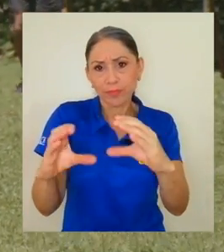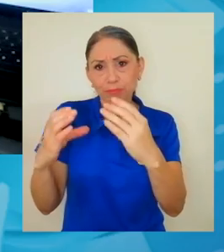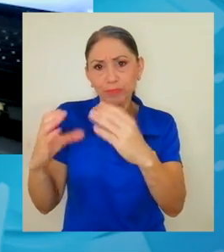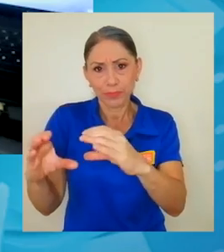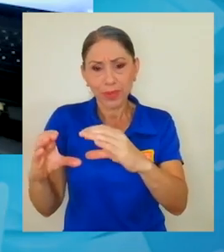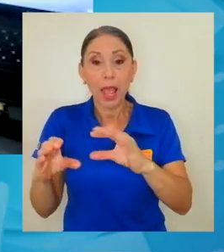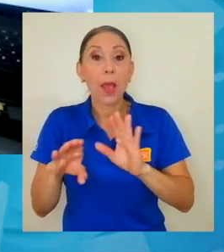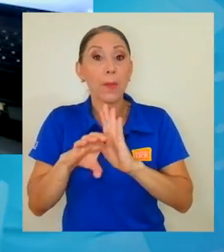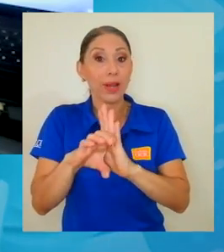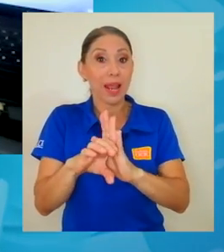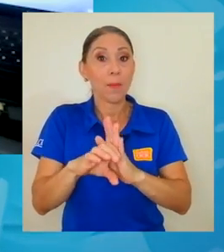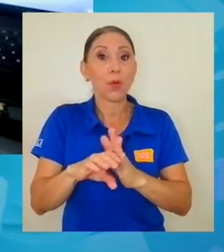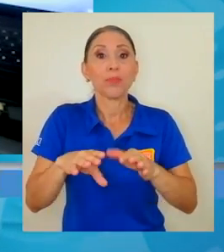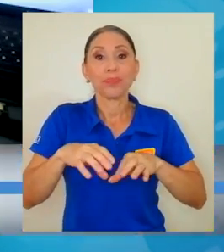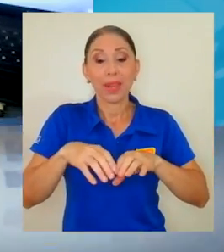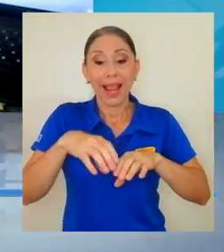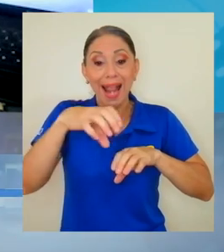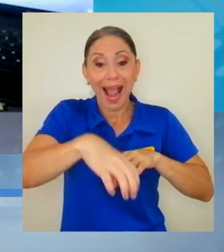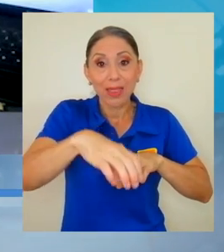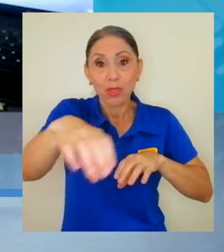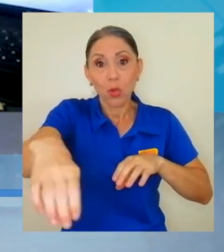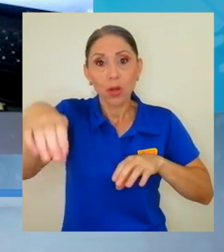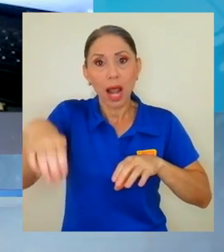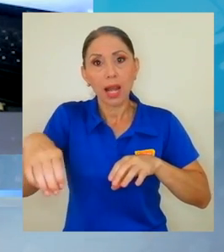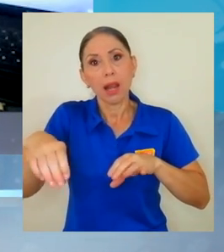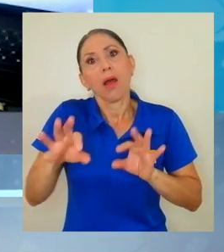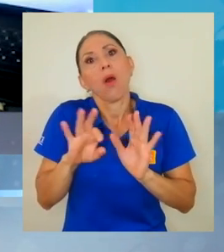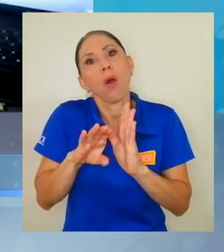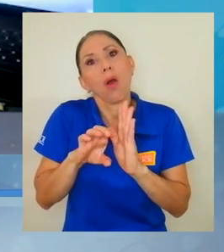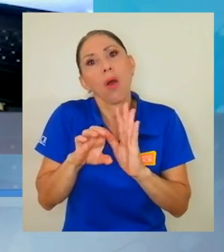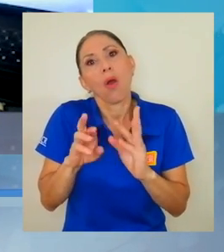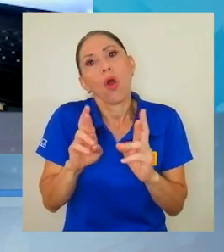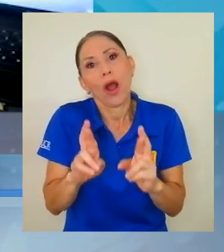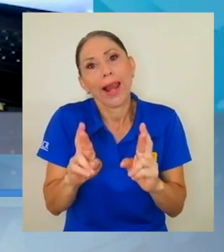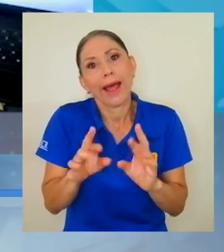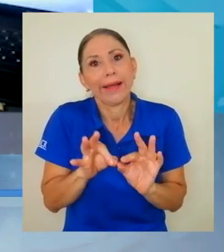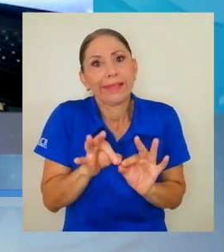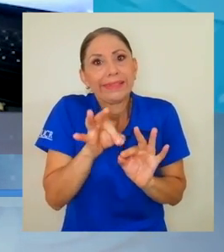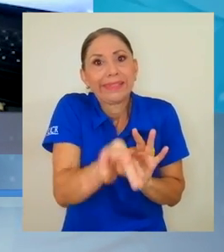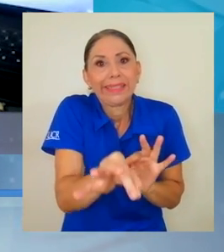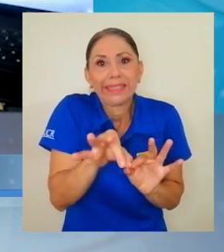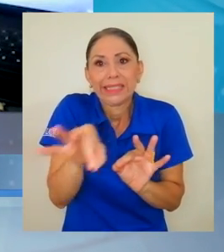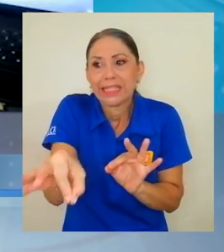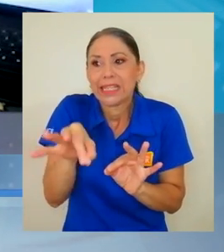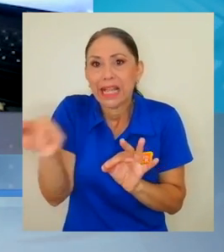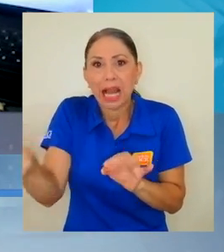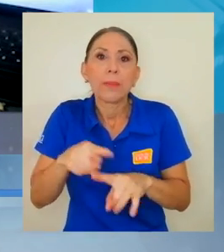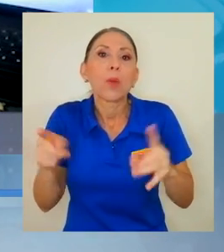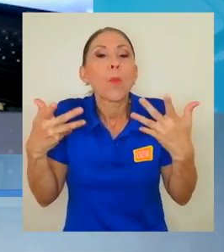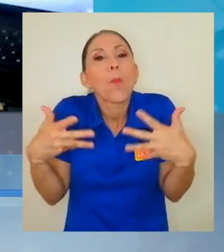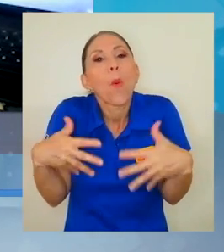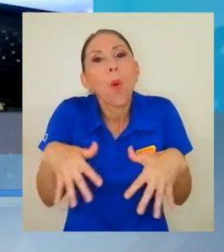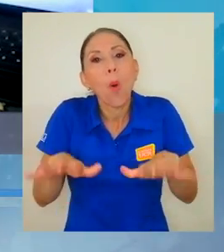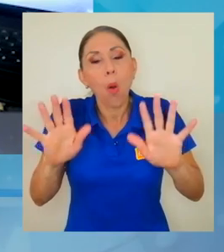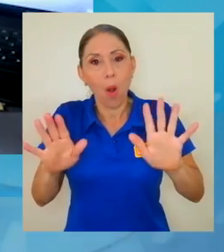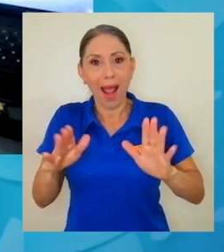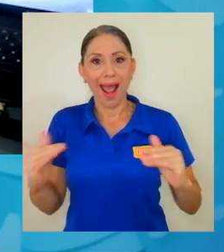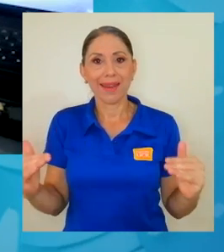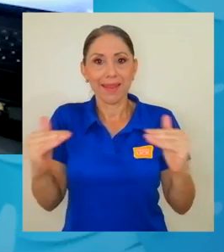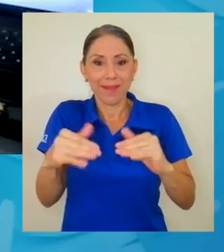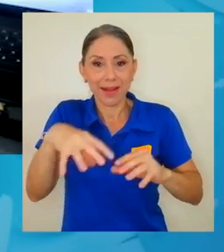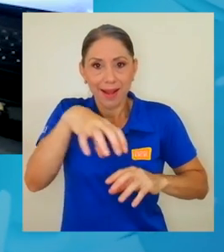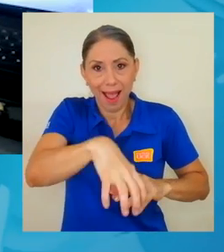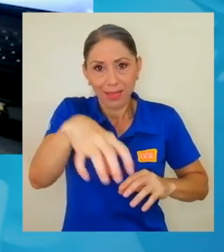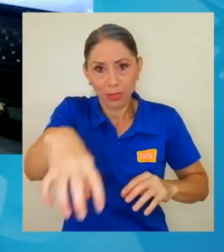cantonal, al menos cantonal, el ideal sería distrital, pero al menos a un nivel cantonal, pues